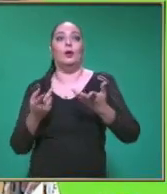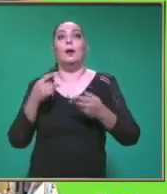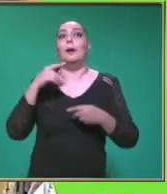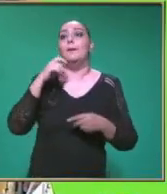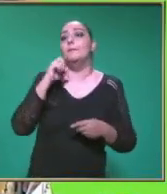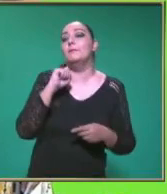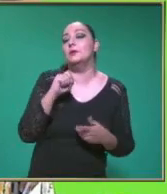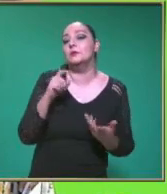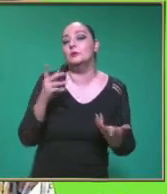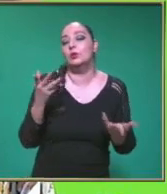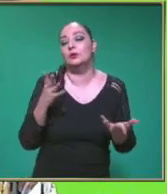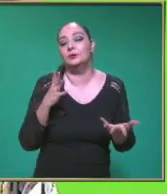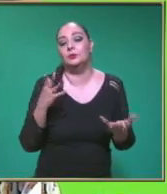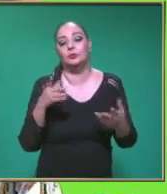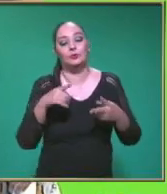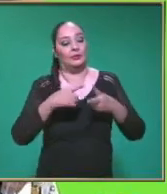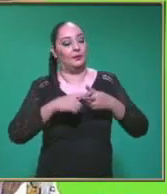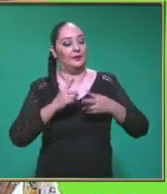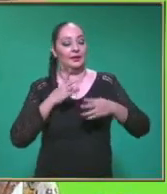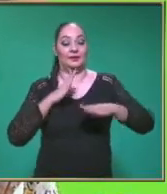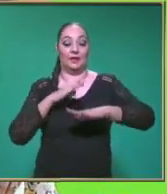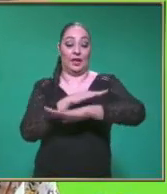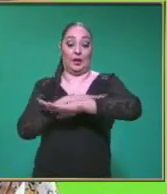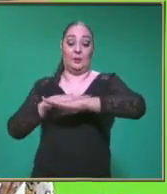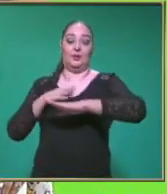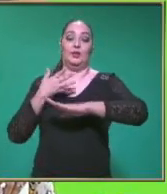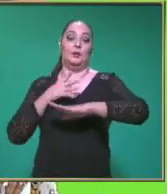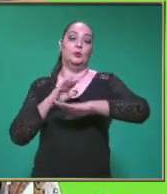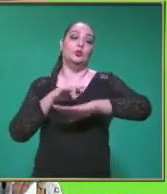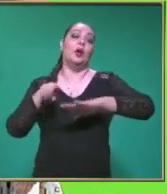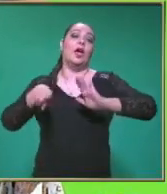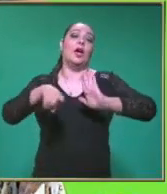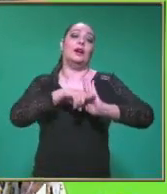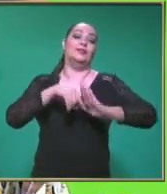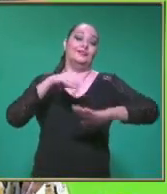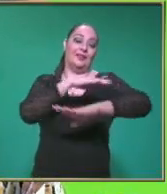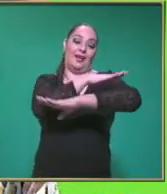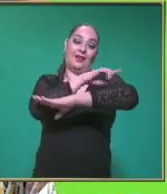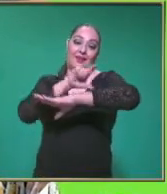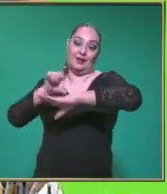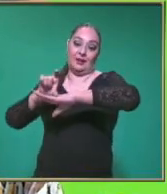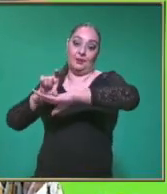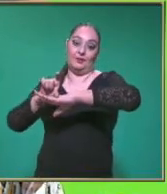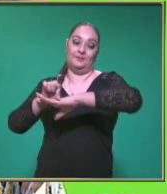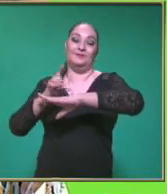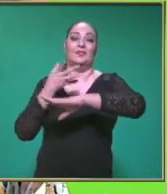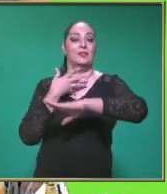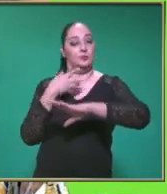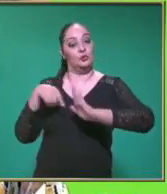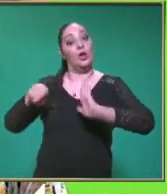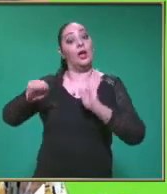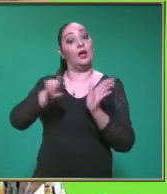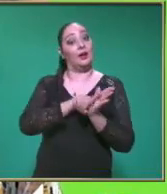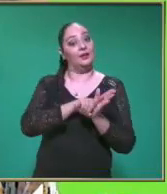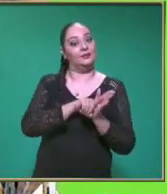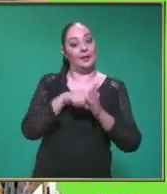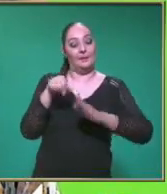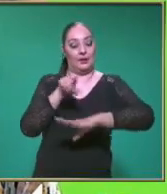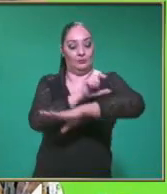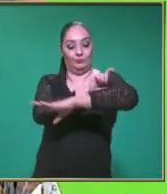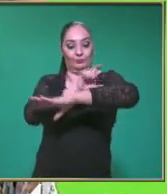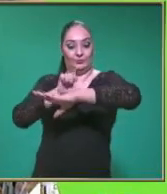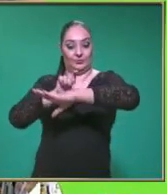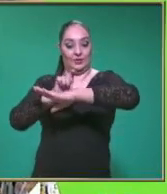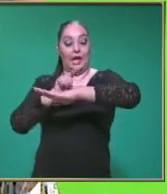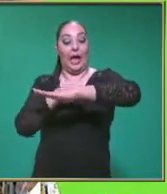operación Que tenemos arriba Tenemos una resta Porque la misma fórmula Nos indica Una resta Y en la parte De abajo En los